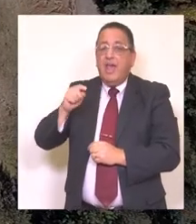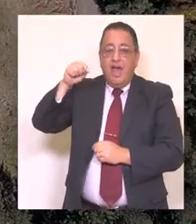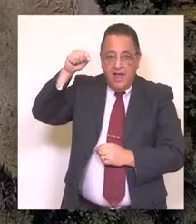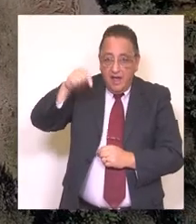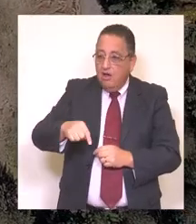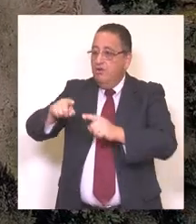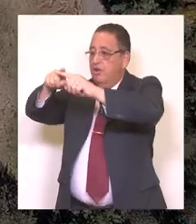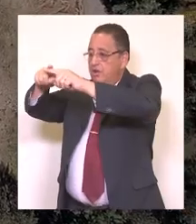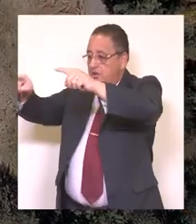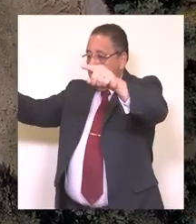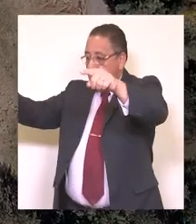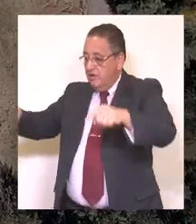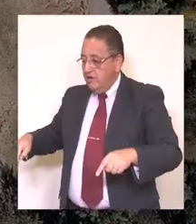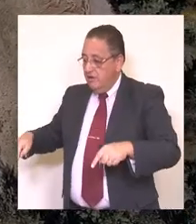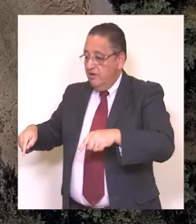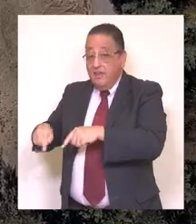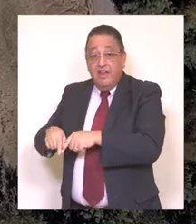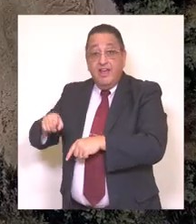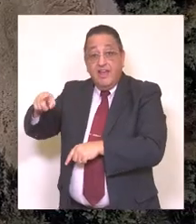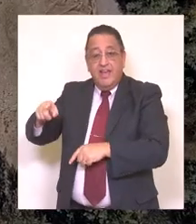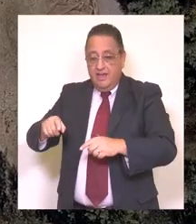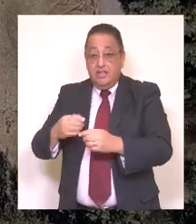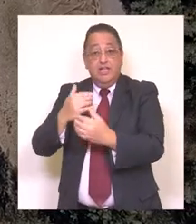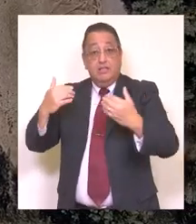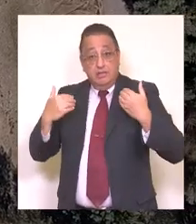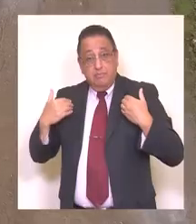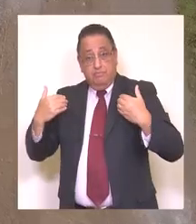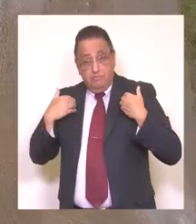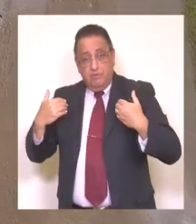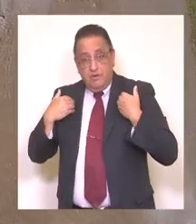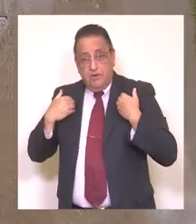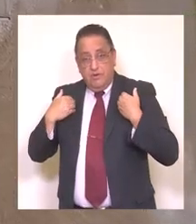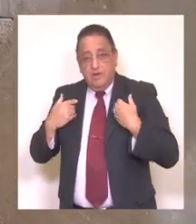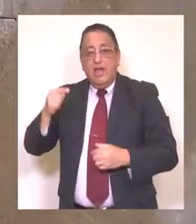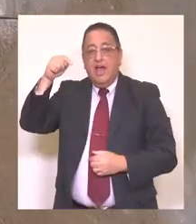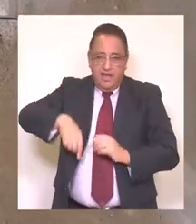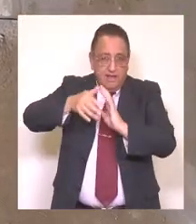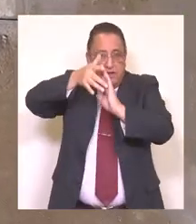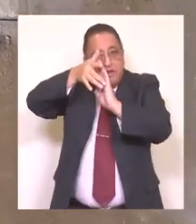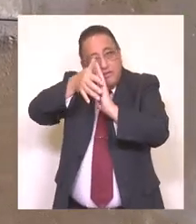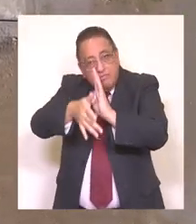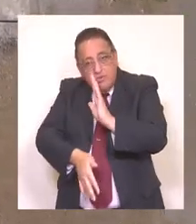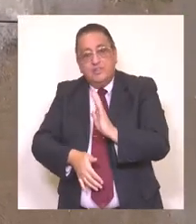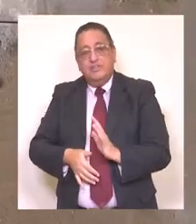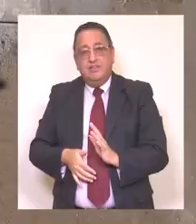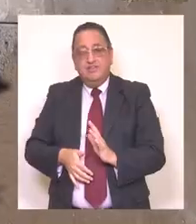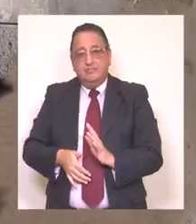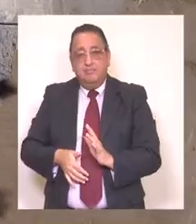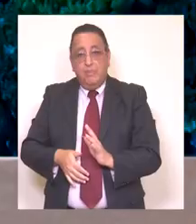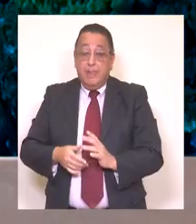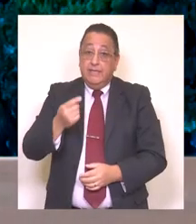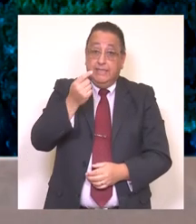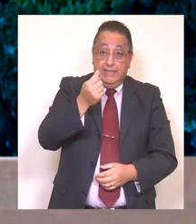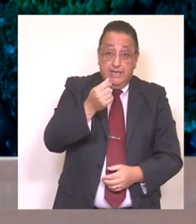actualmente para el desarrollo de un complejo deportivo en nuestra comuna. También a